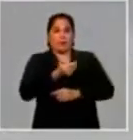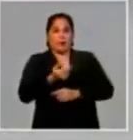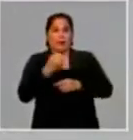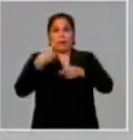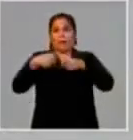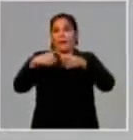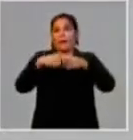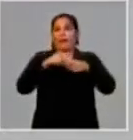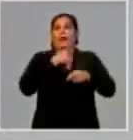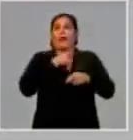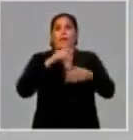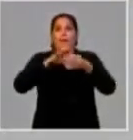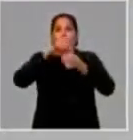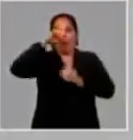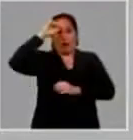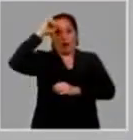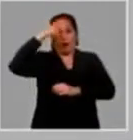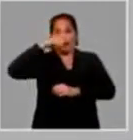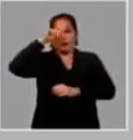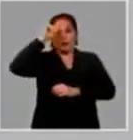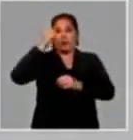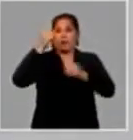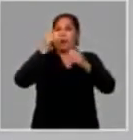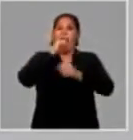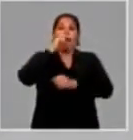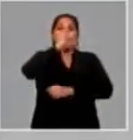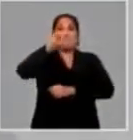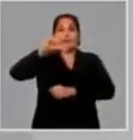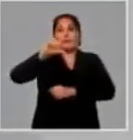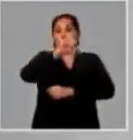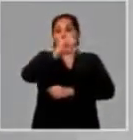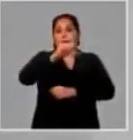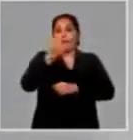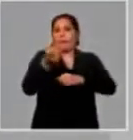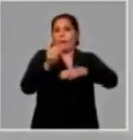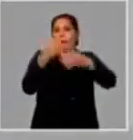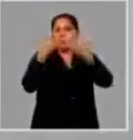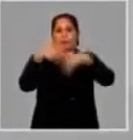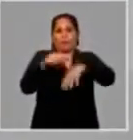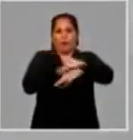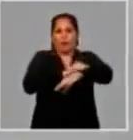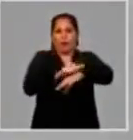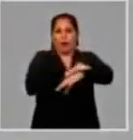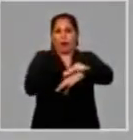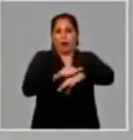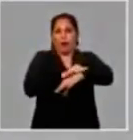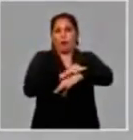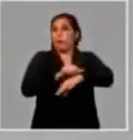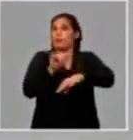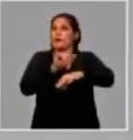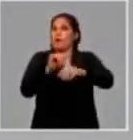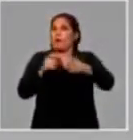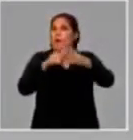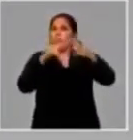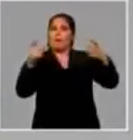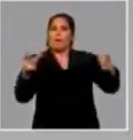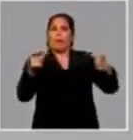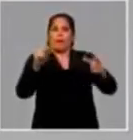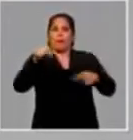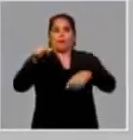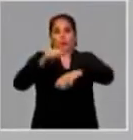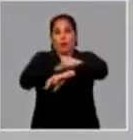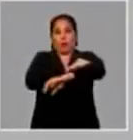materias primas como son gases y aceites para la producción de virutas y por ende la producción de un voluminoso número de